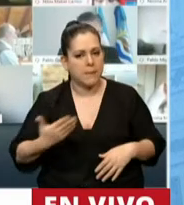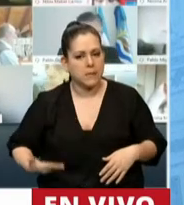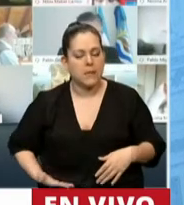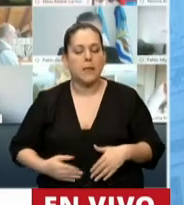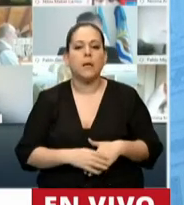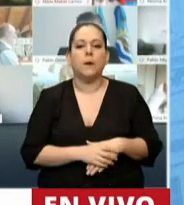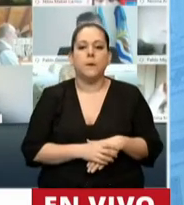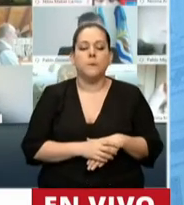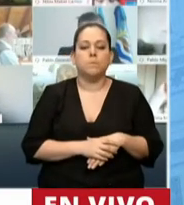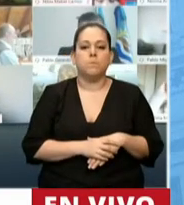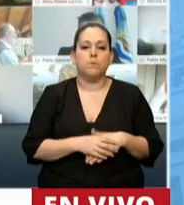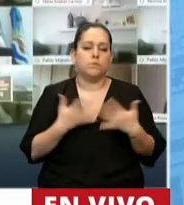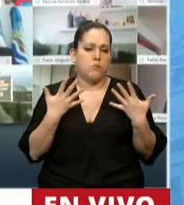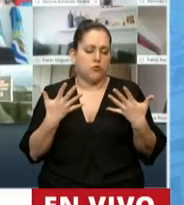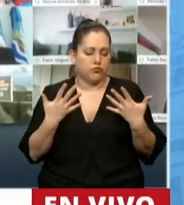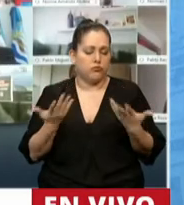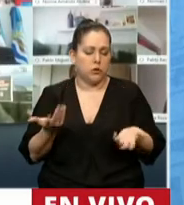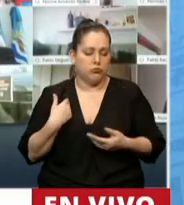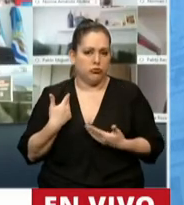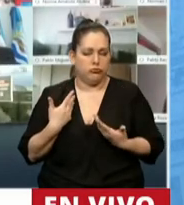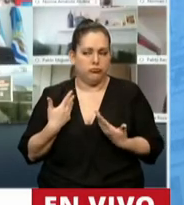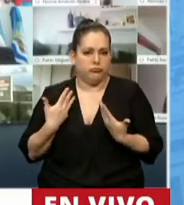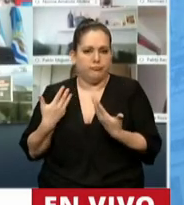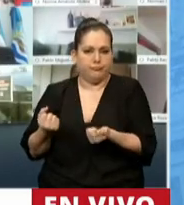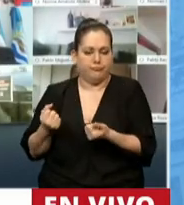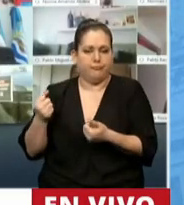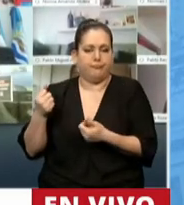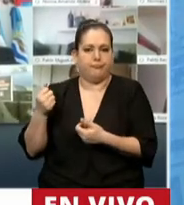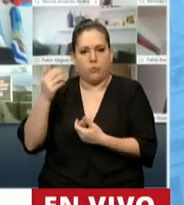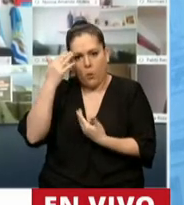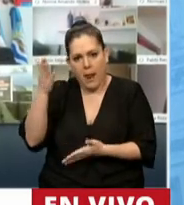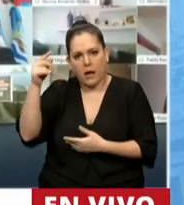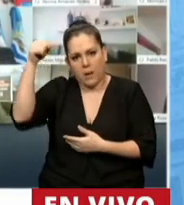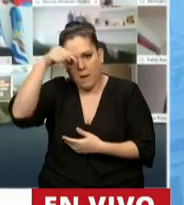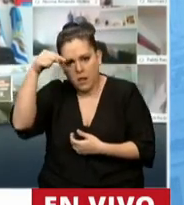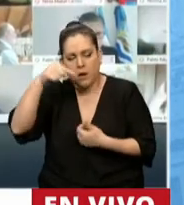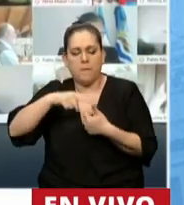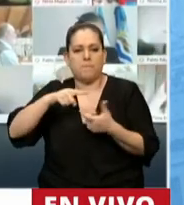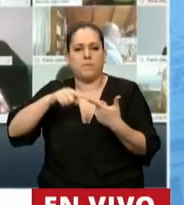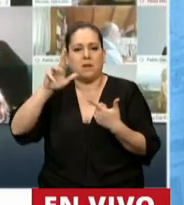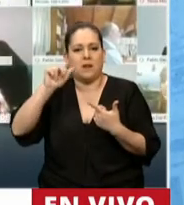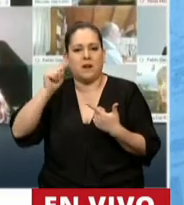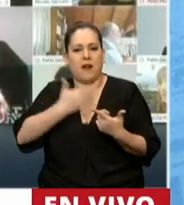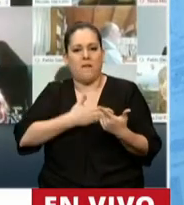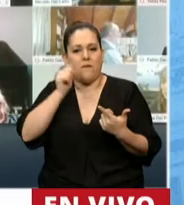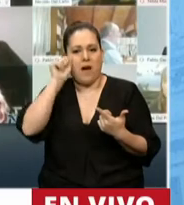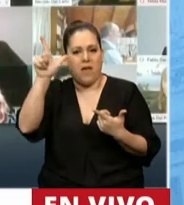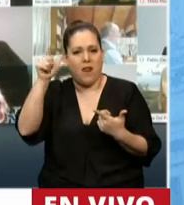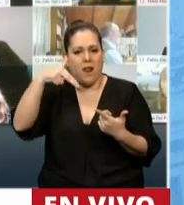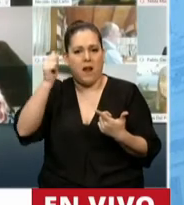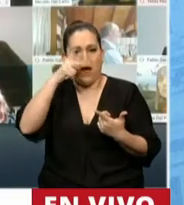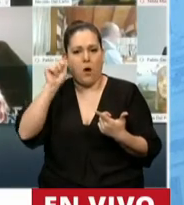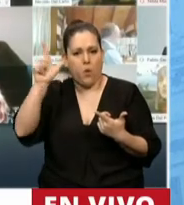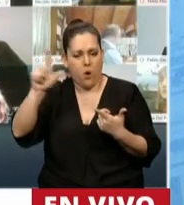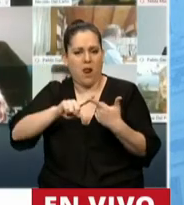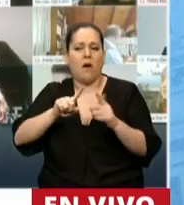Además de sumarme al homenaje a Santiago Maldonado, a Rafael Nahuel, al reclamo de basta